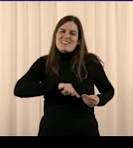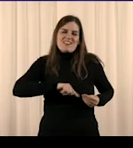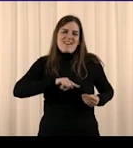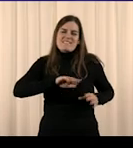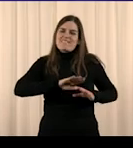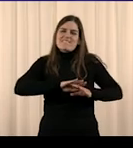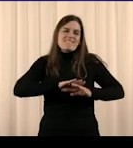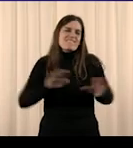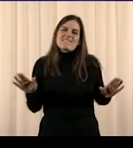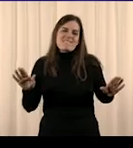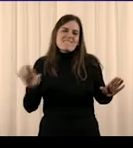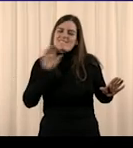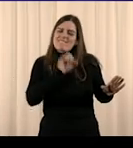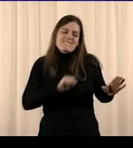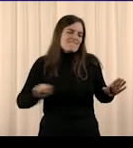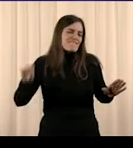Increíble.